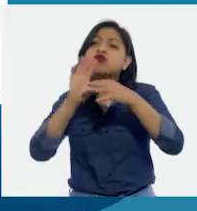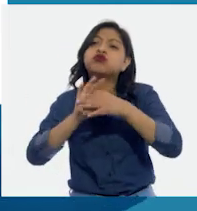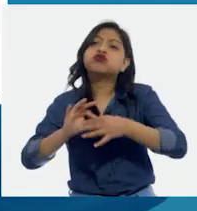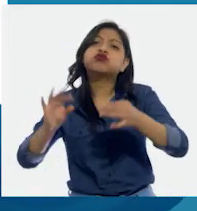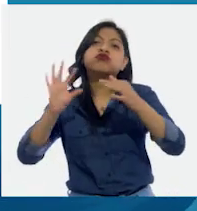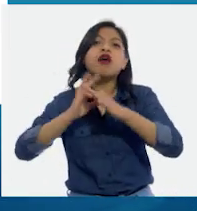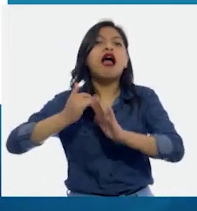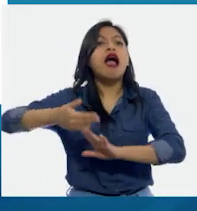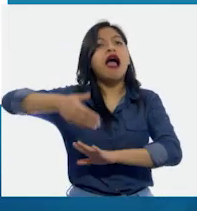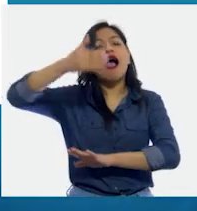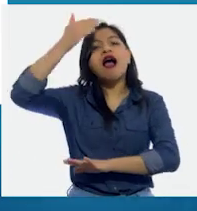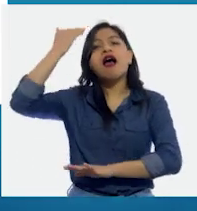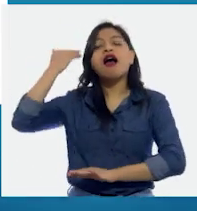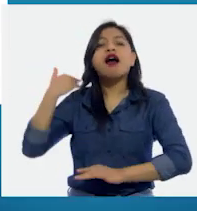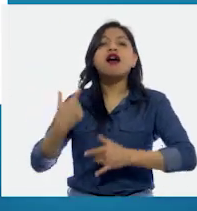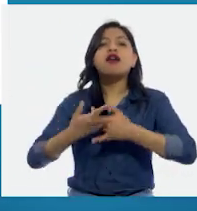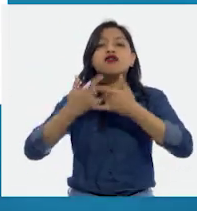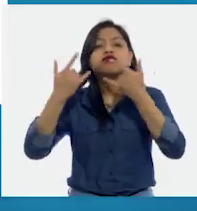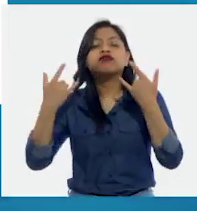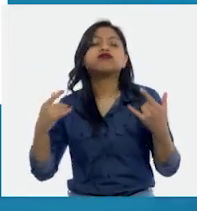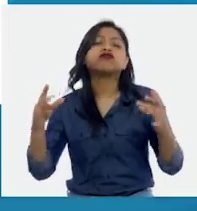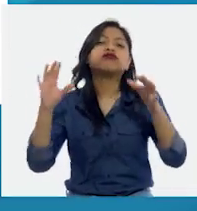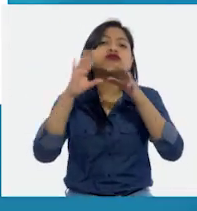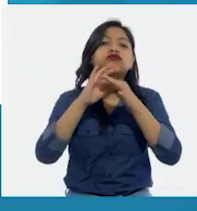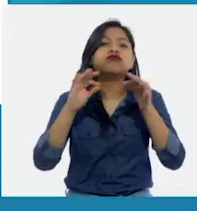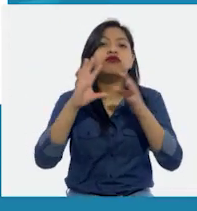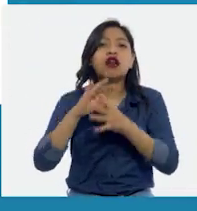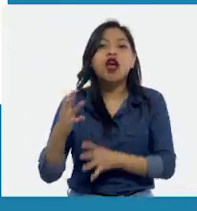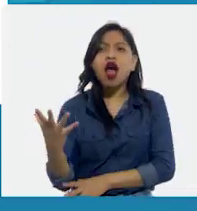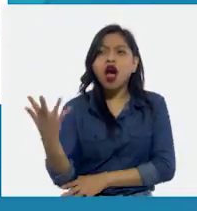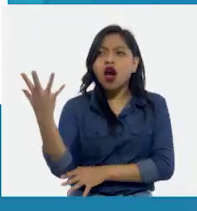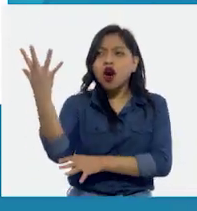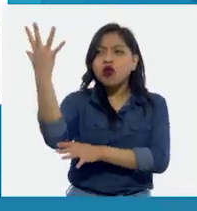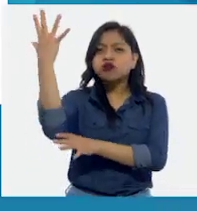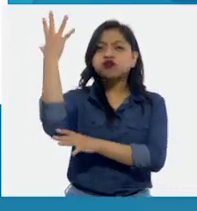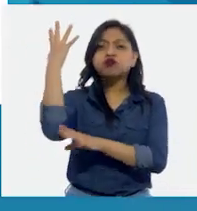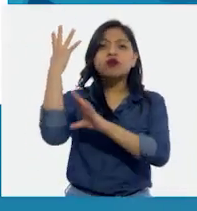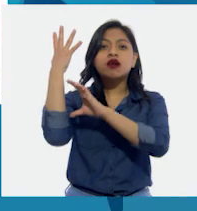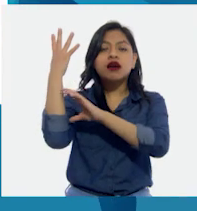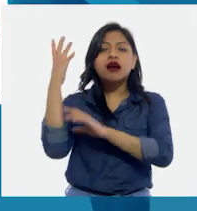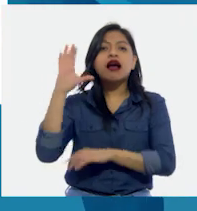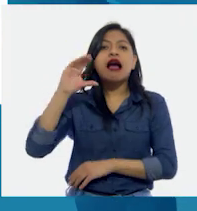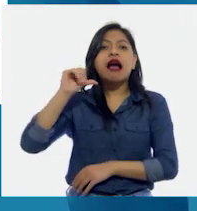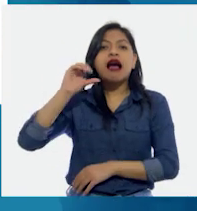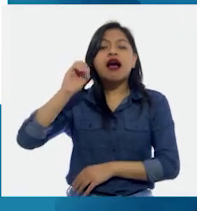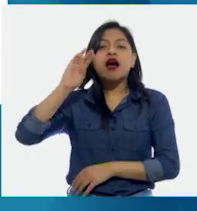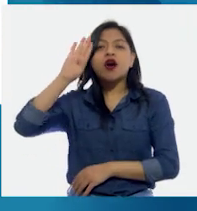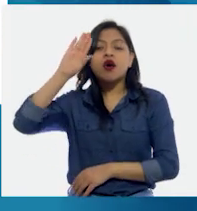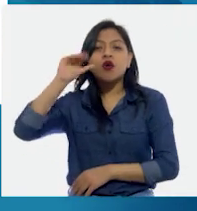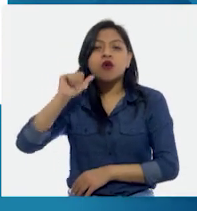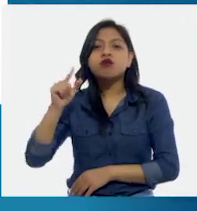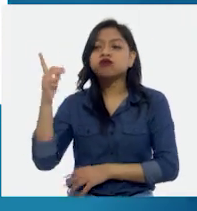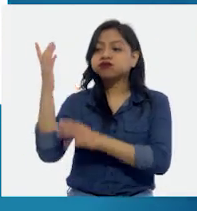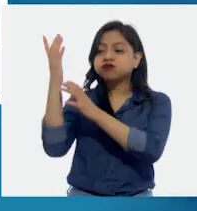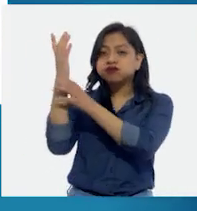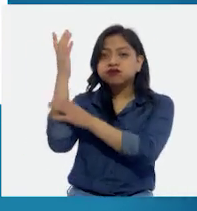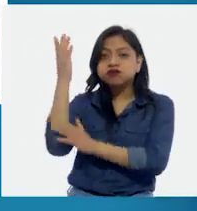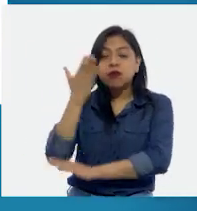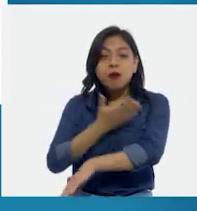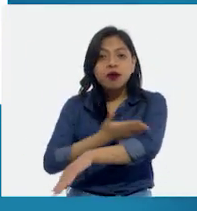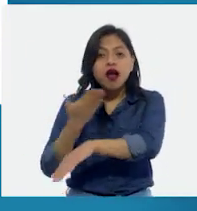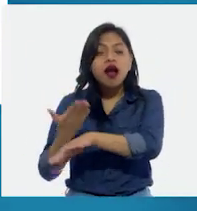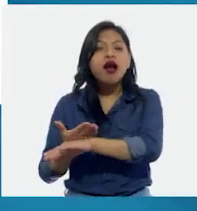abuelos. Y la orgullosa caoba, por su valiosa